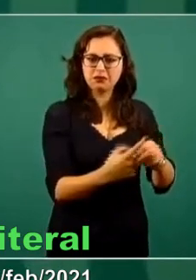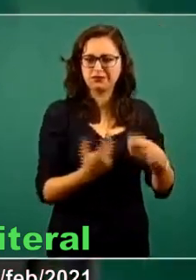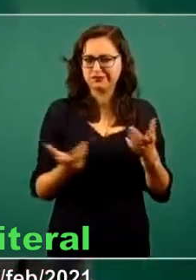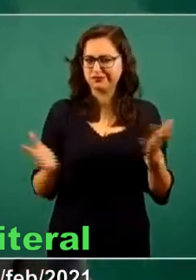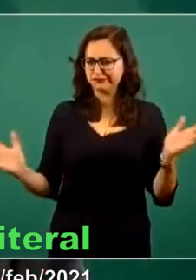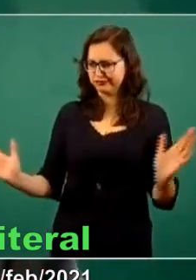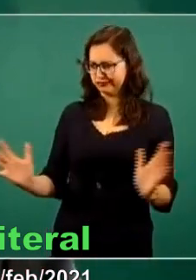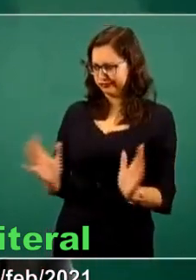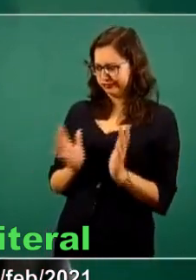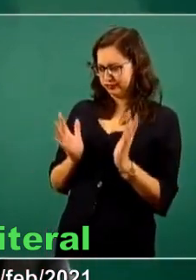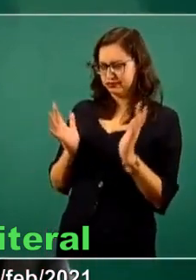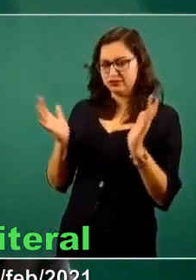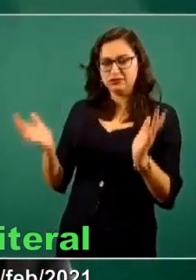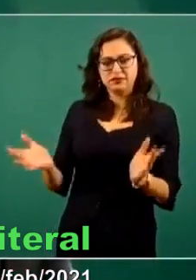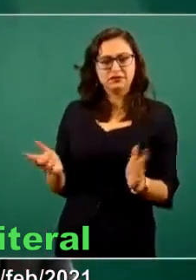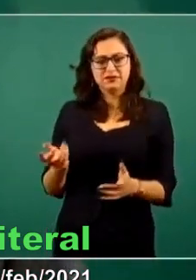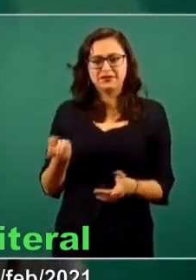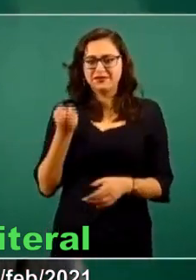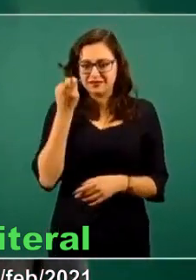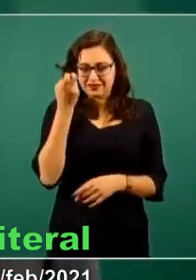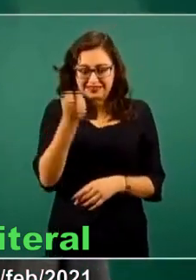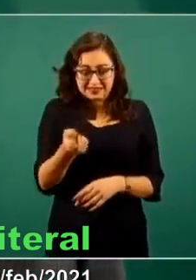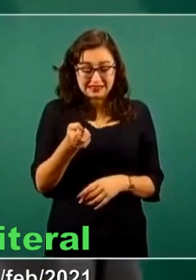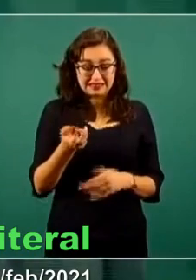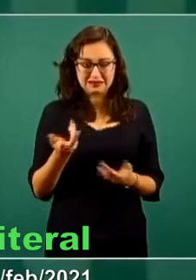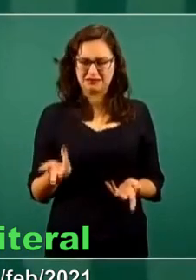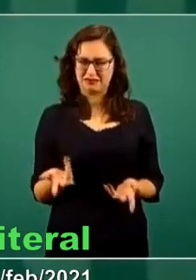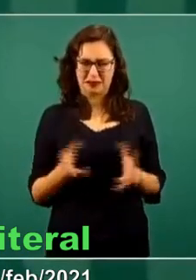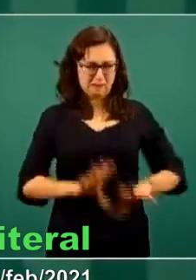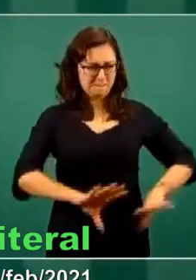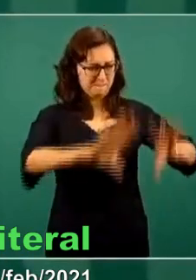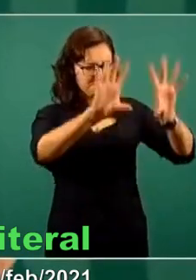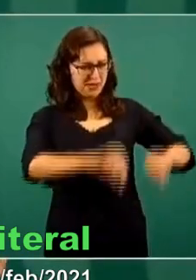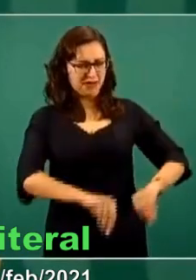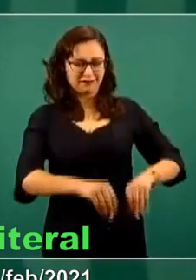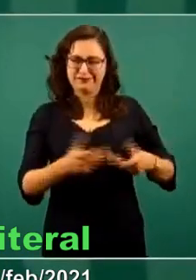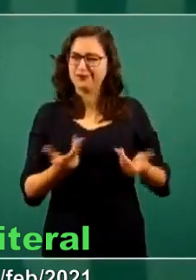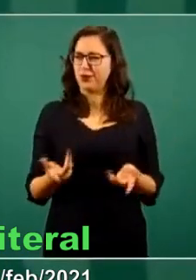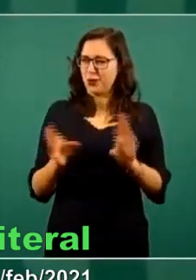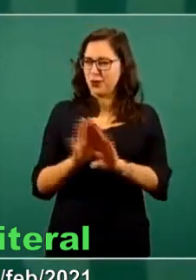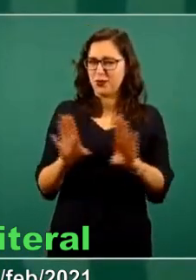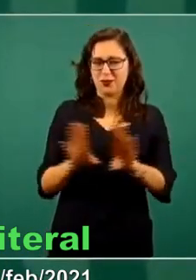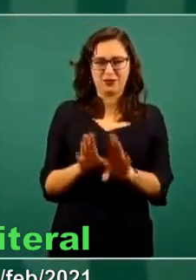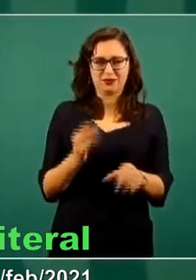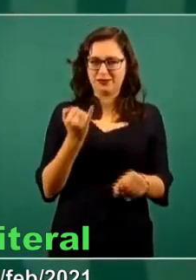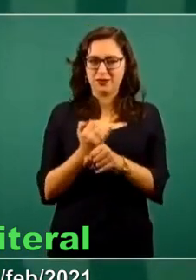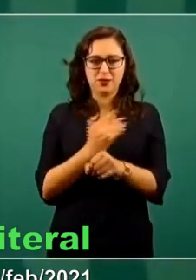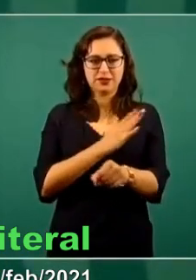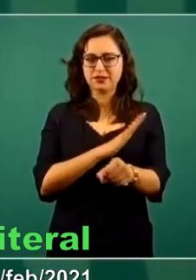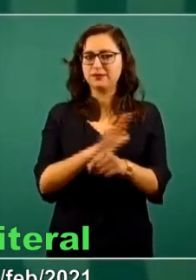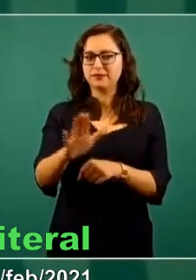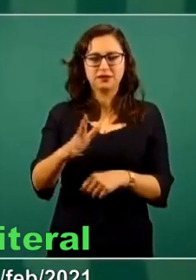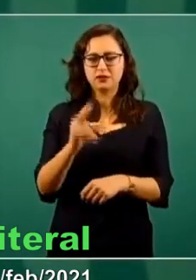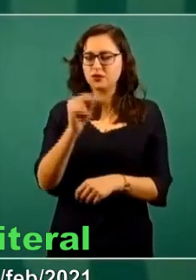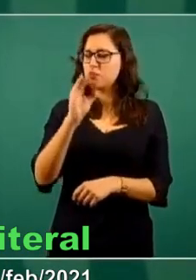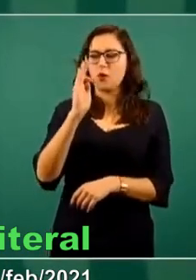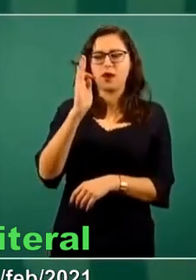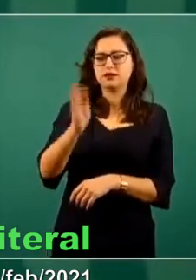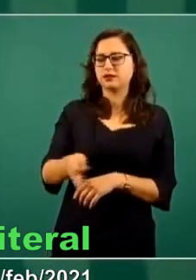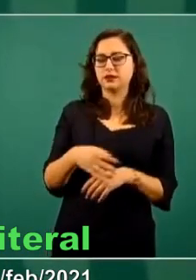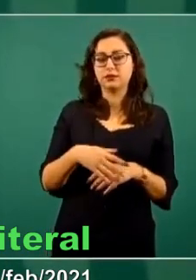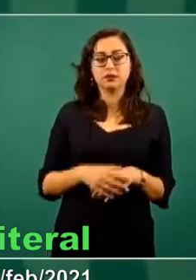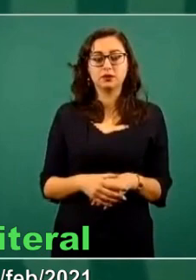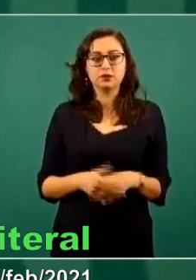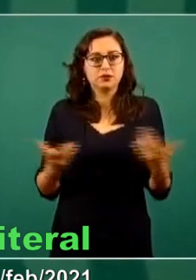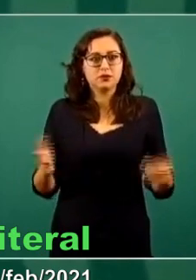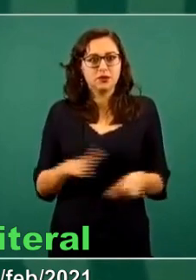de particulares que no